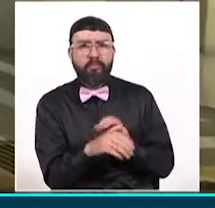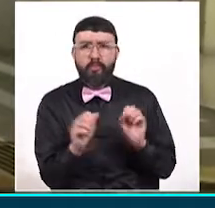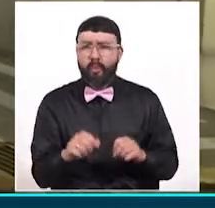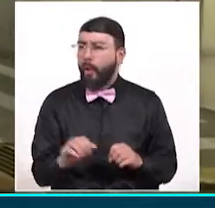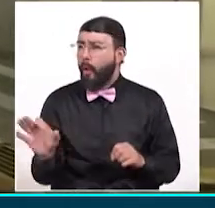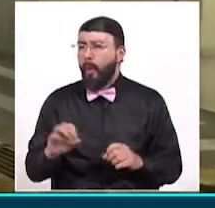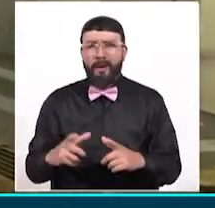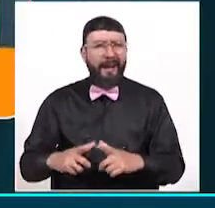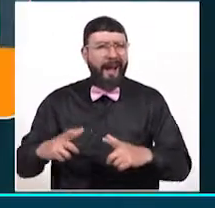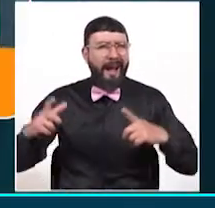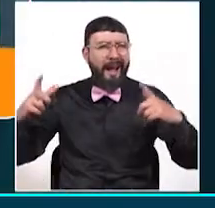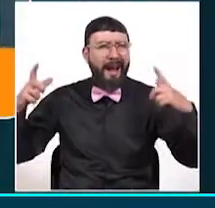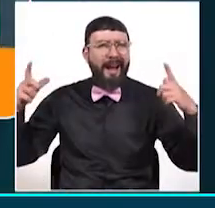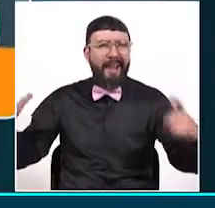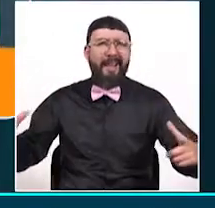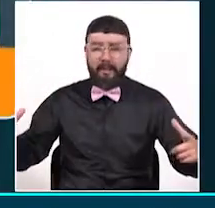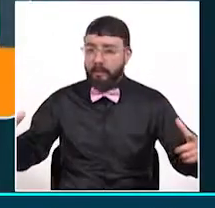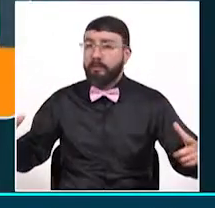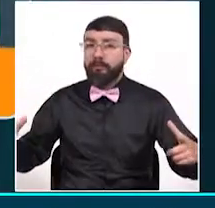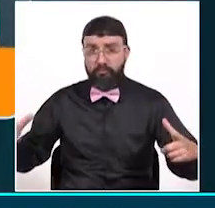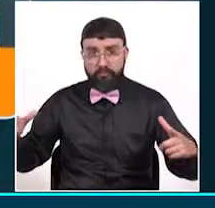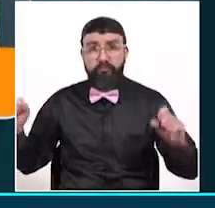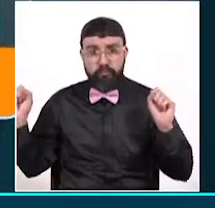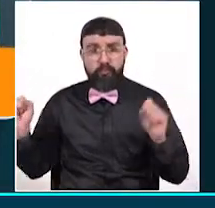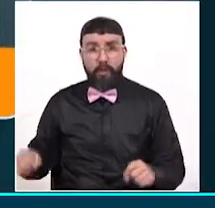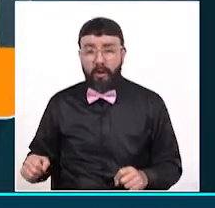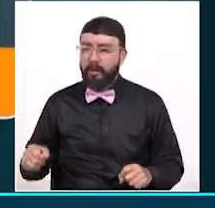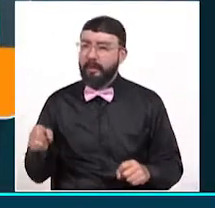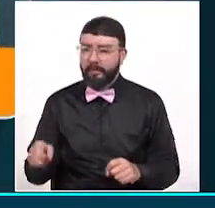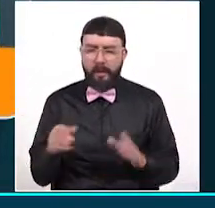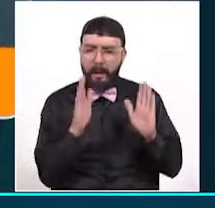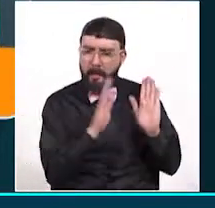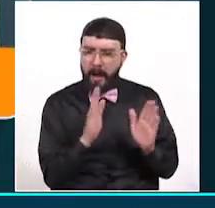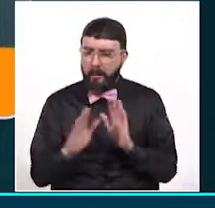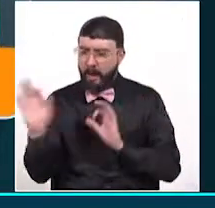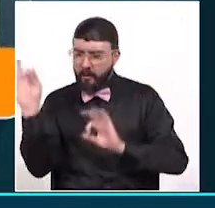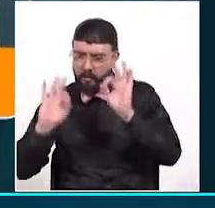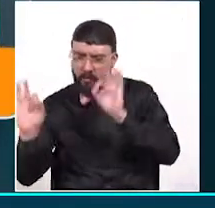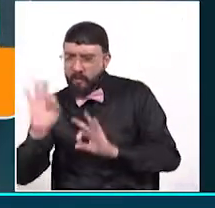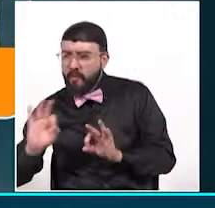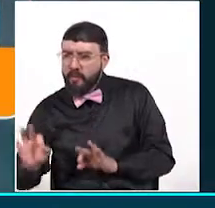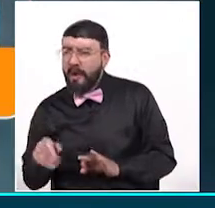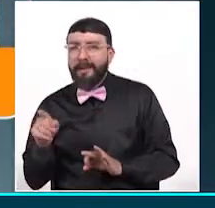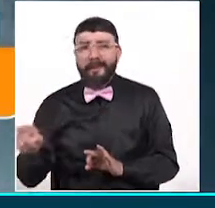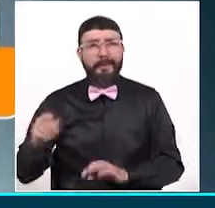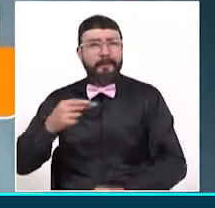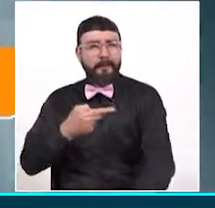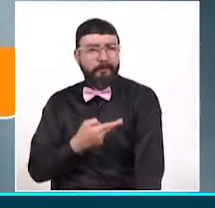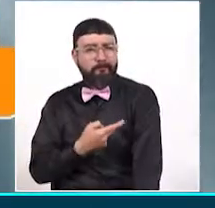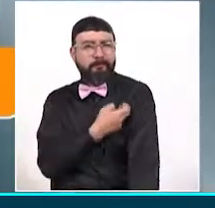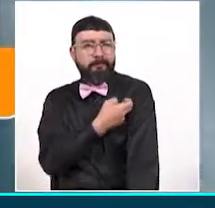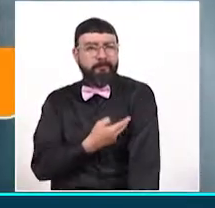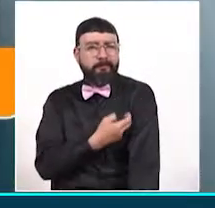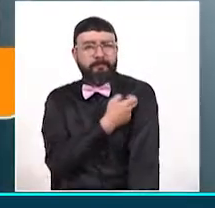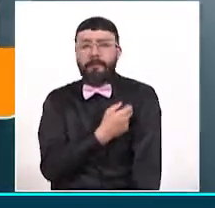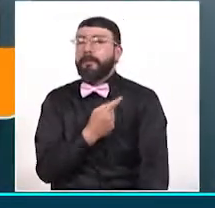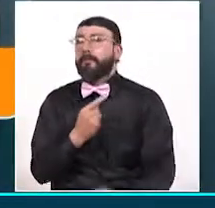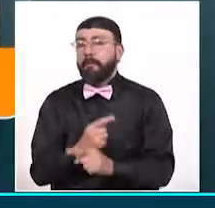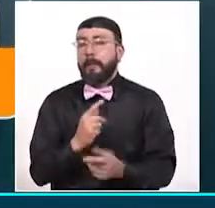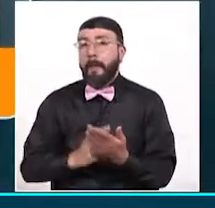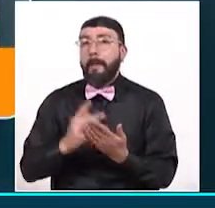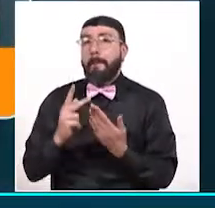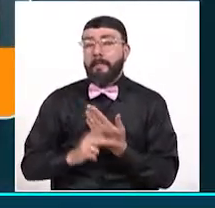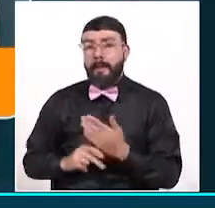superficies y centros comerciales para llevar a cabo el plan de vacunación